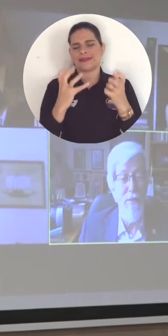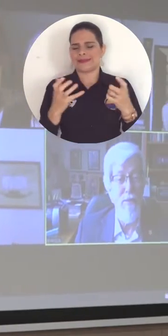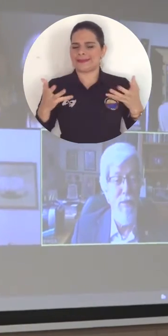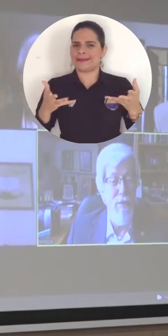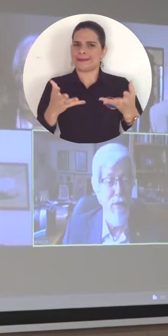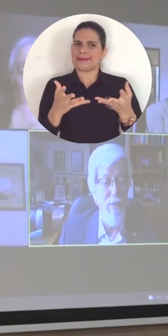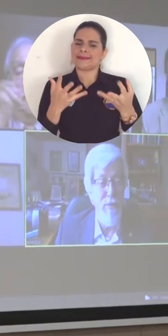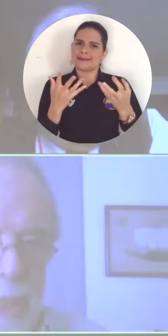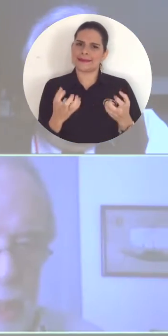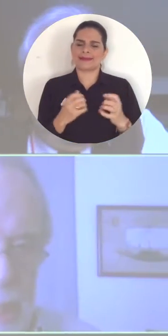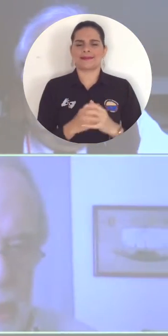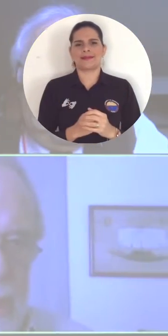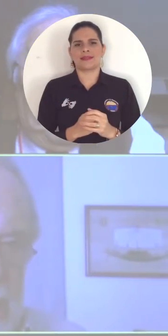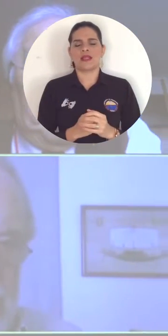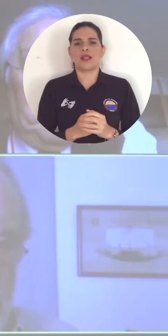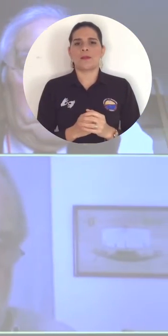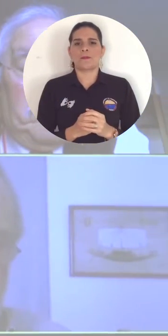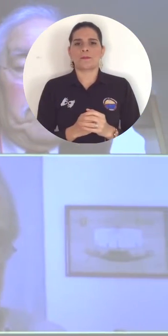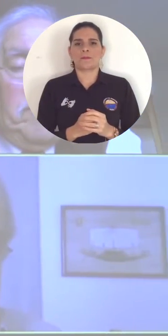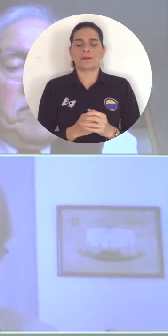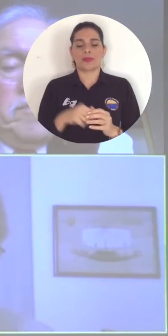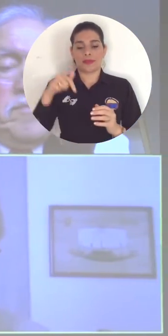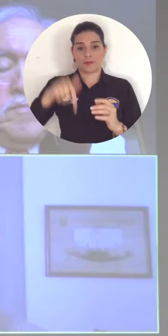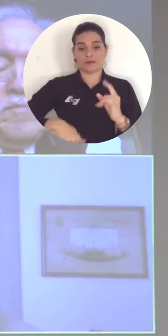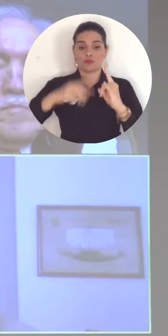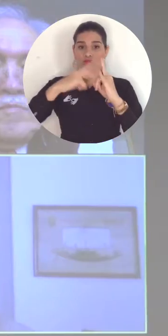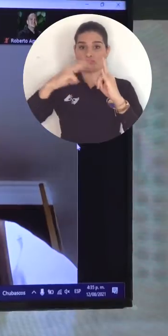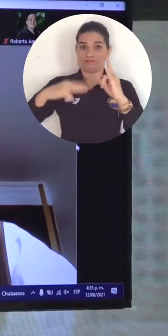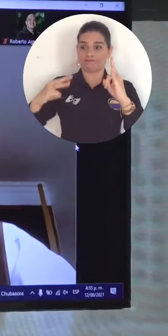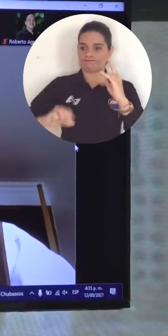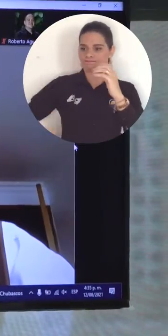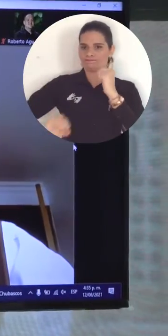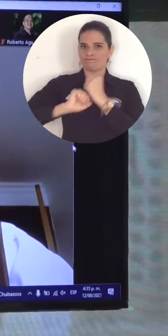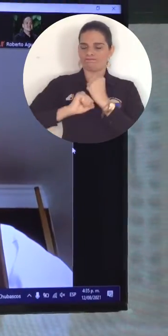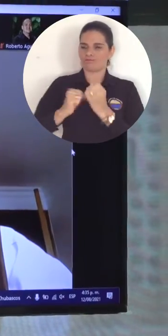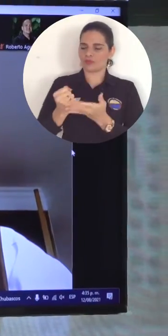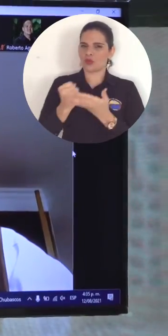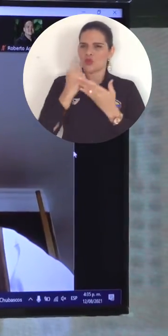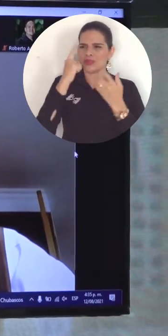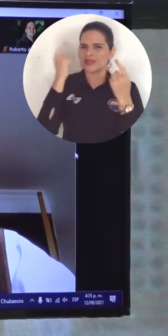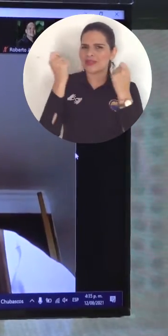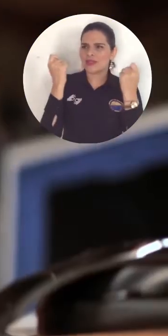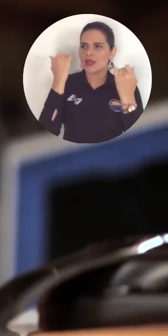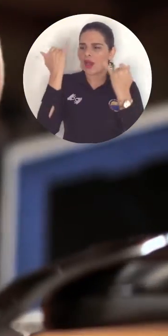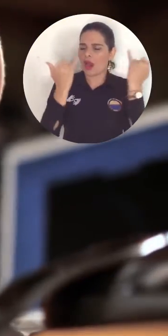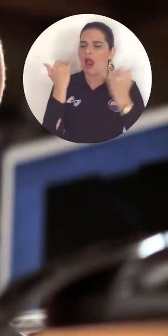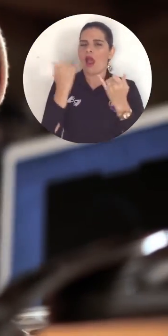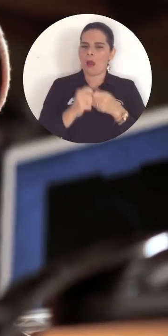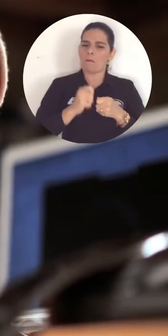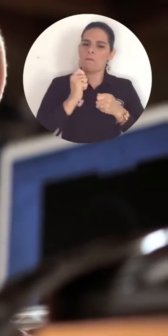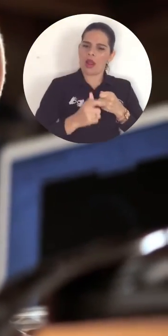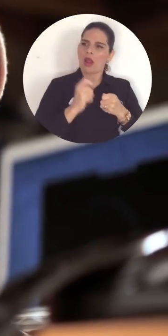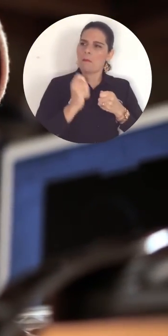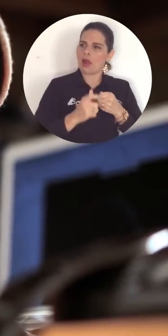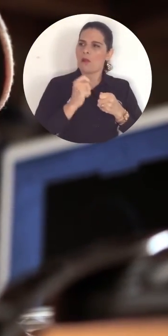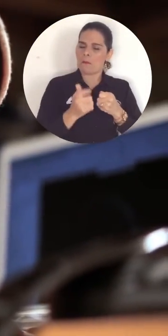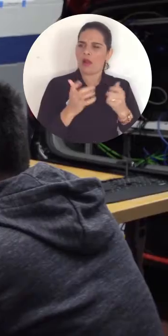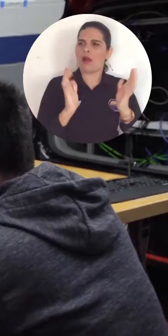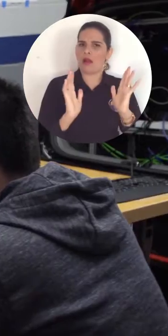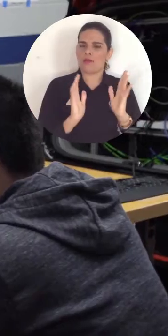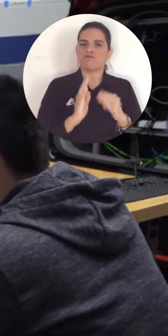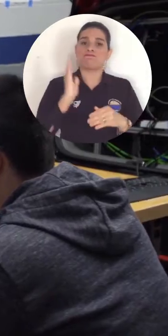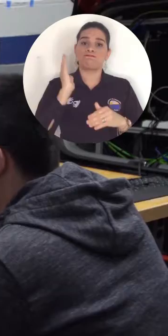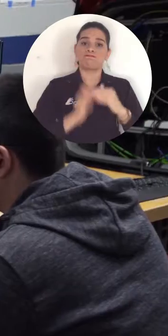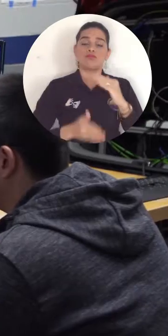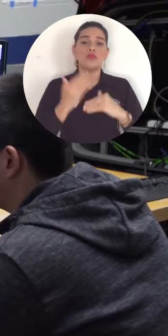soluciones creativas e innovadoras para el nuestro. Este es un Doctorado en Ingeniería, pero aquí va a tener cabida la gente de básica, la gente de salud, la gente de humanidades,